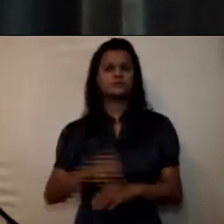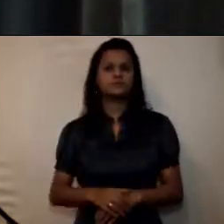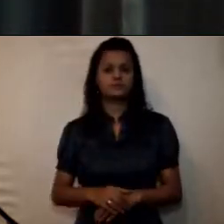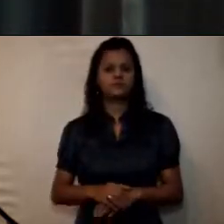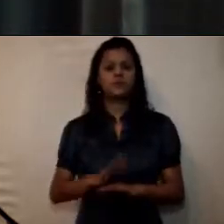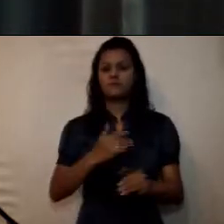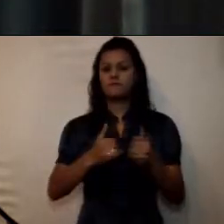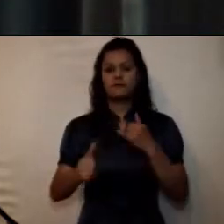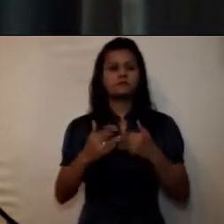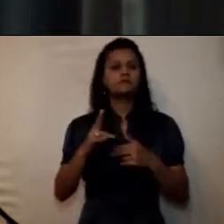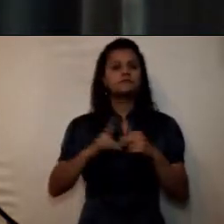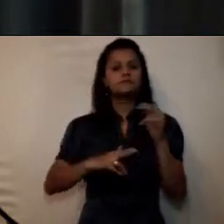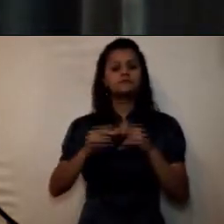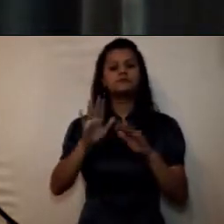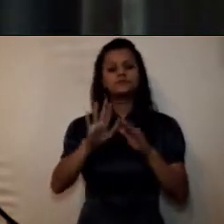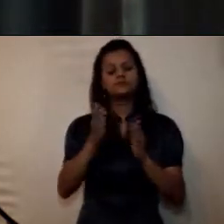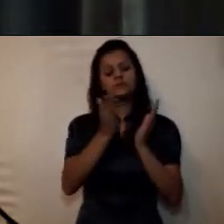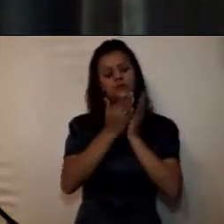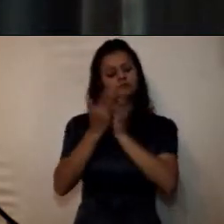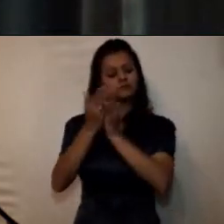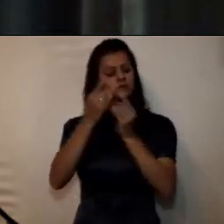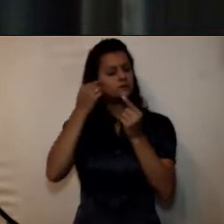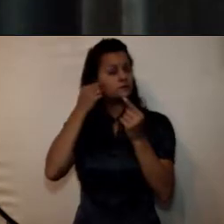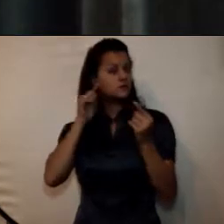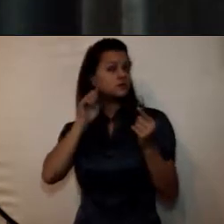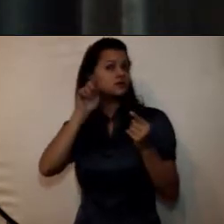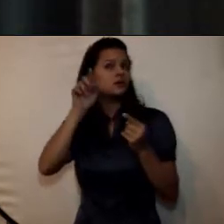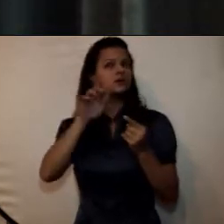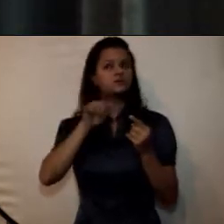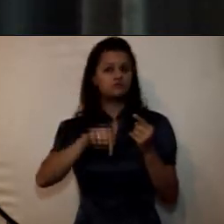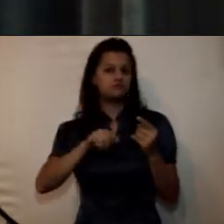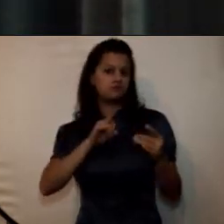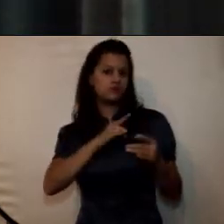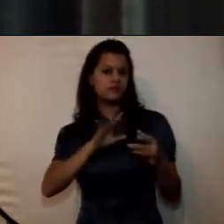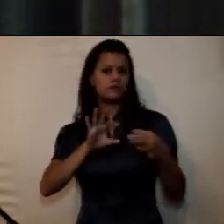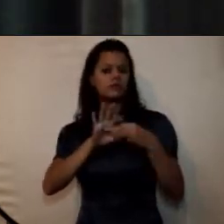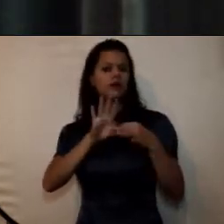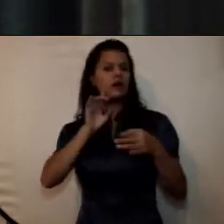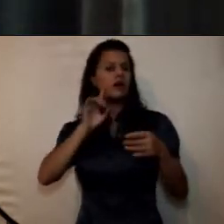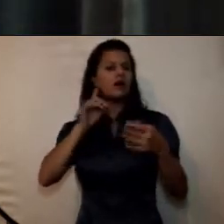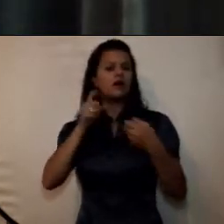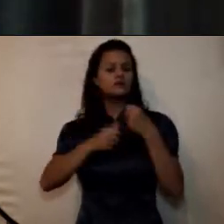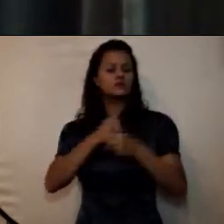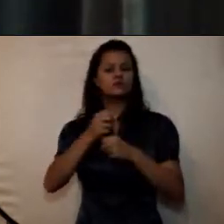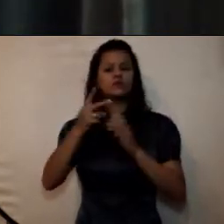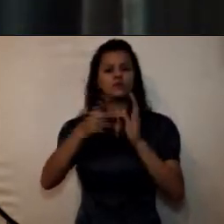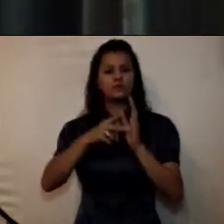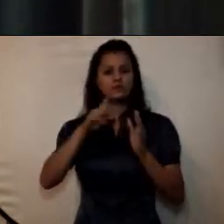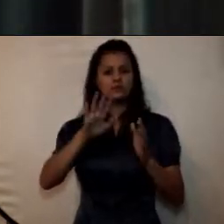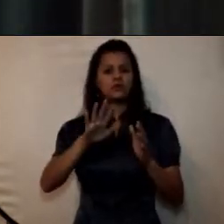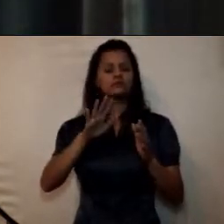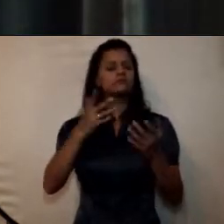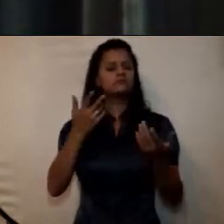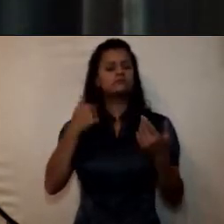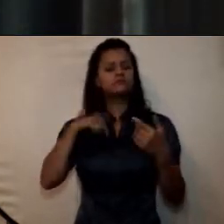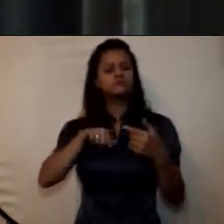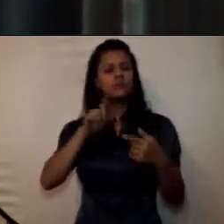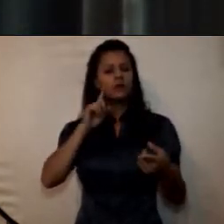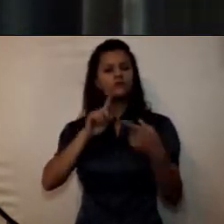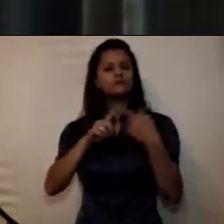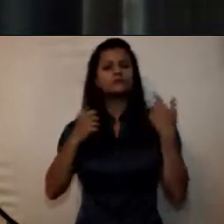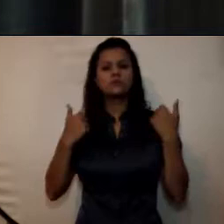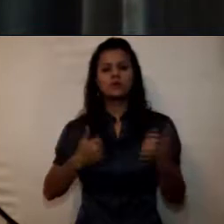la construcción del estudio prospectivo para la universidad al año 2035 en el cual se espera bajo una